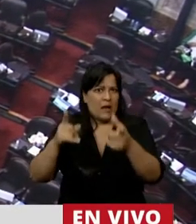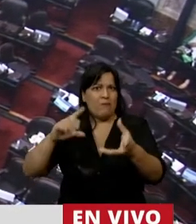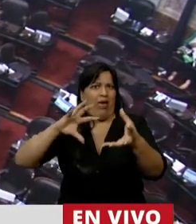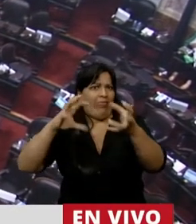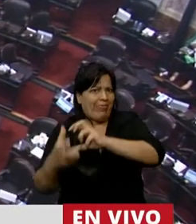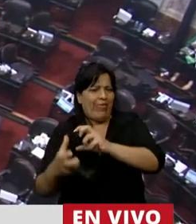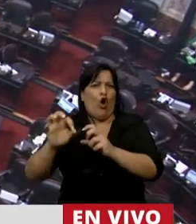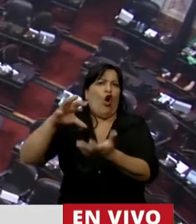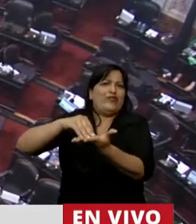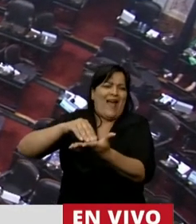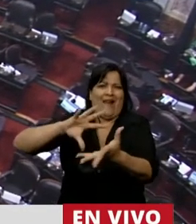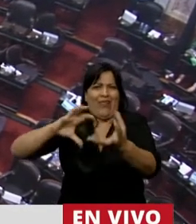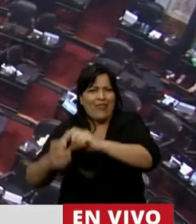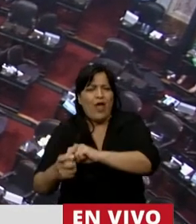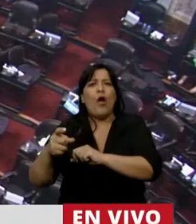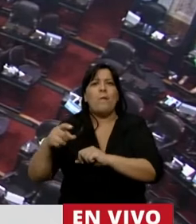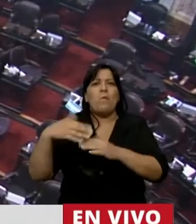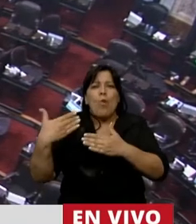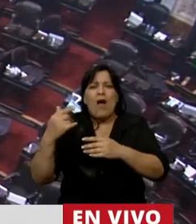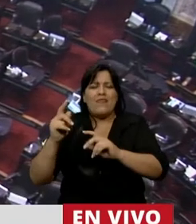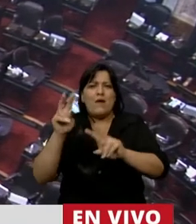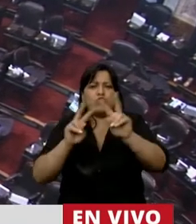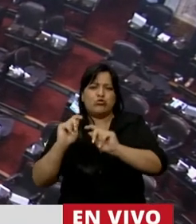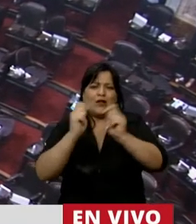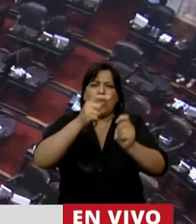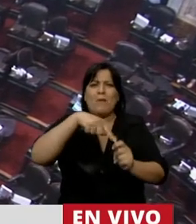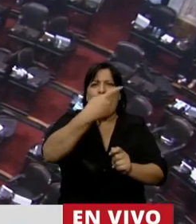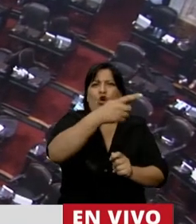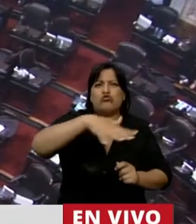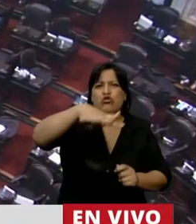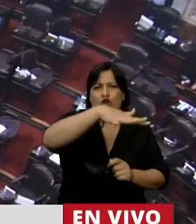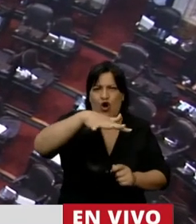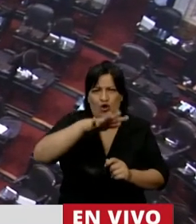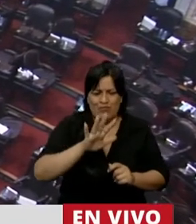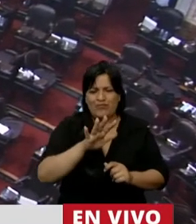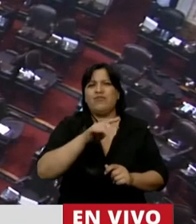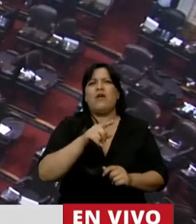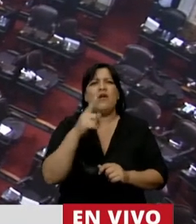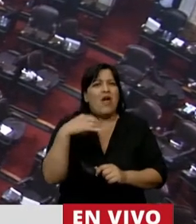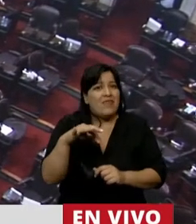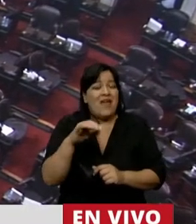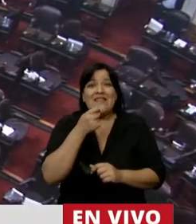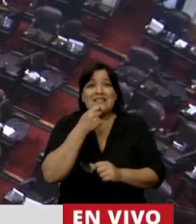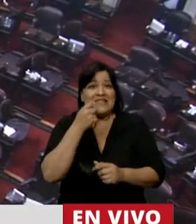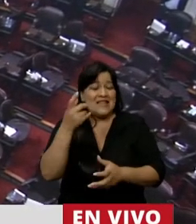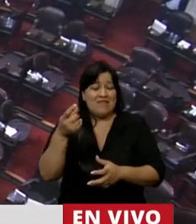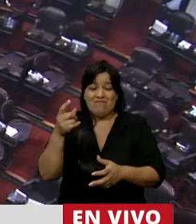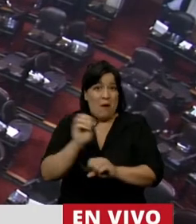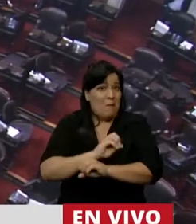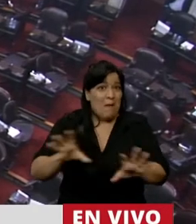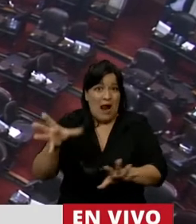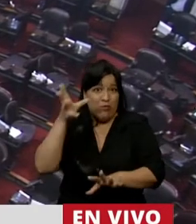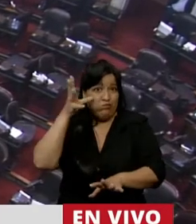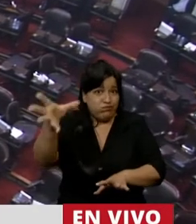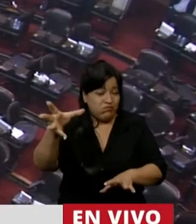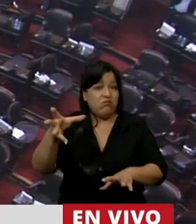otros se encuentren tierras fértiles para sus negocios. Creo que es conveniente endurecer las penas por los delitos que atentan contra